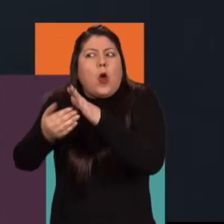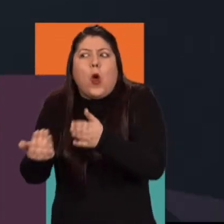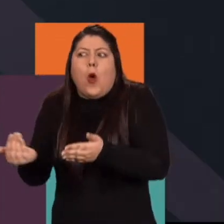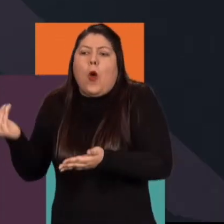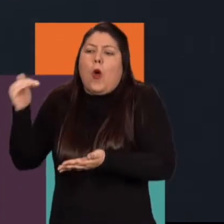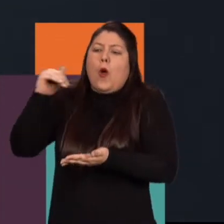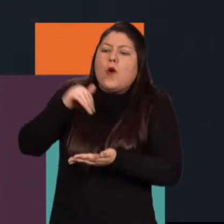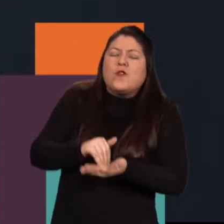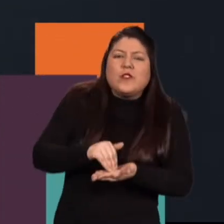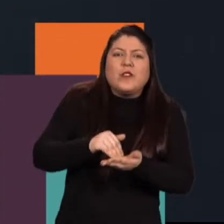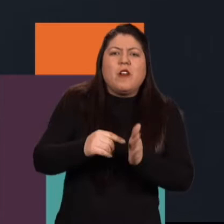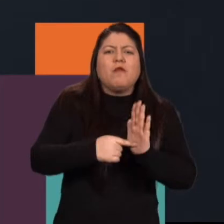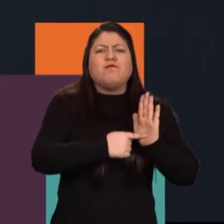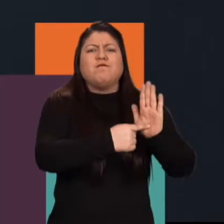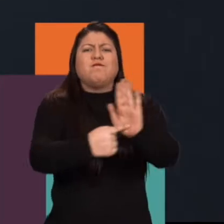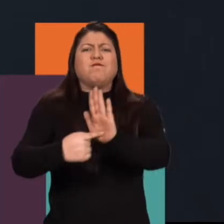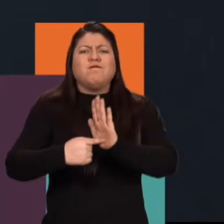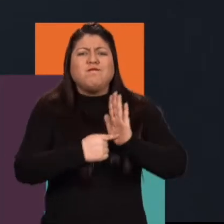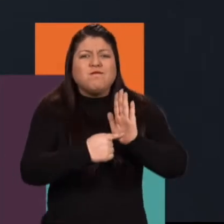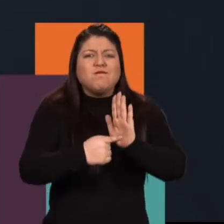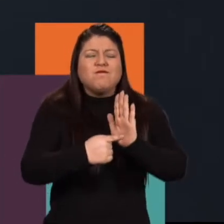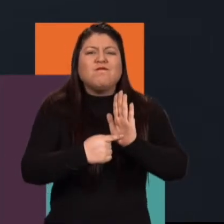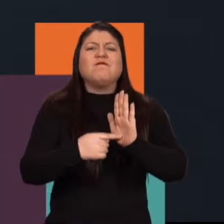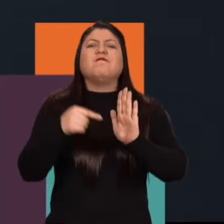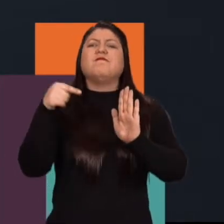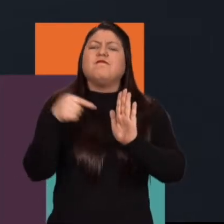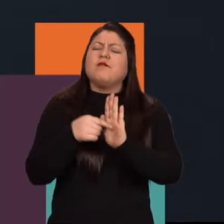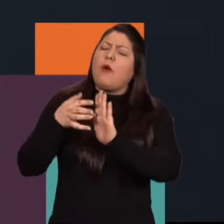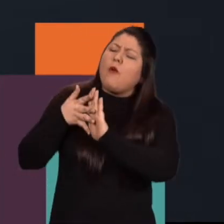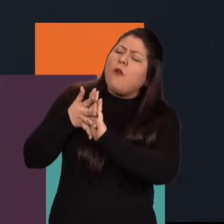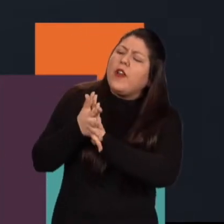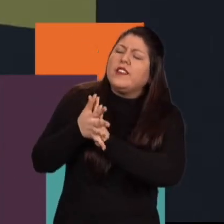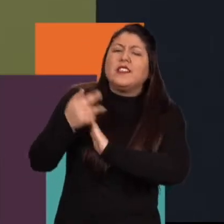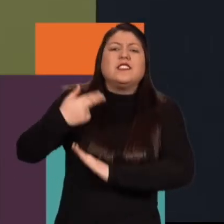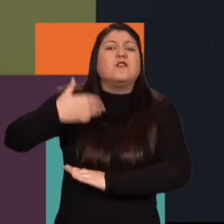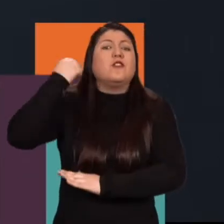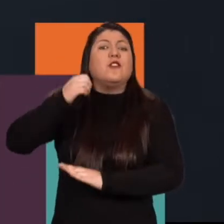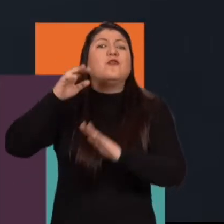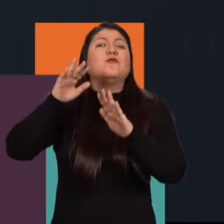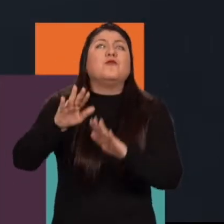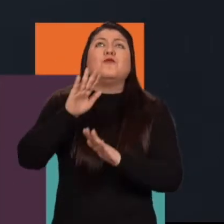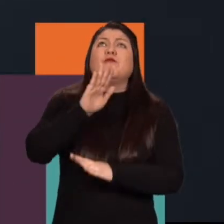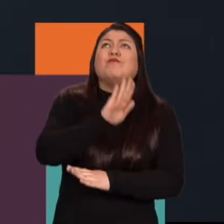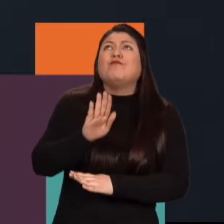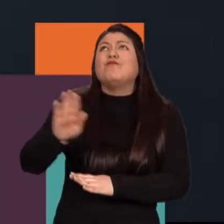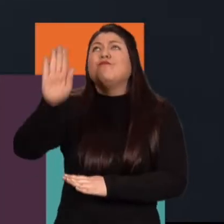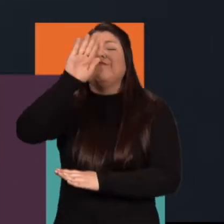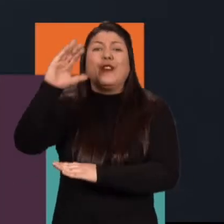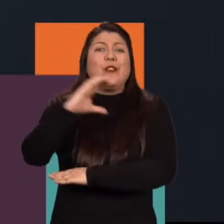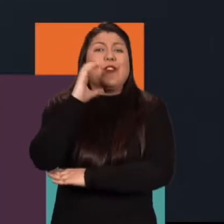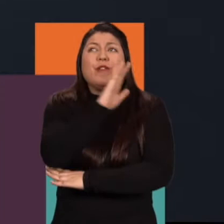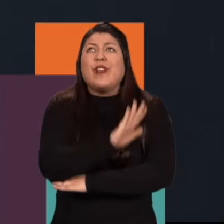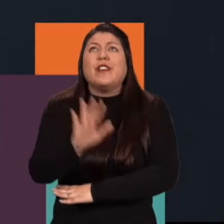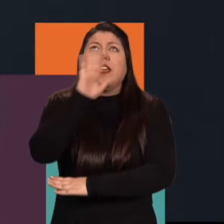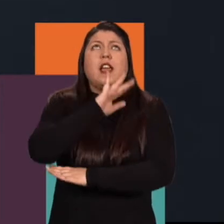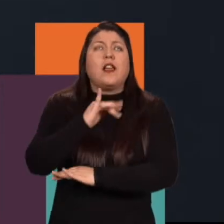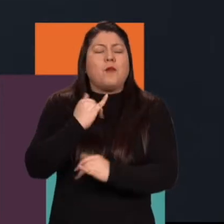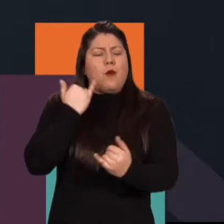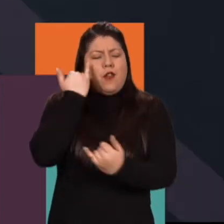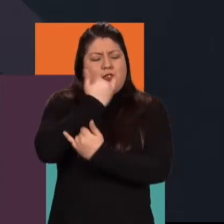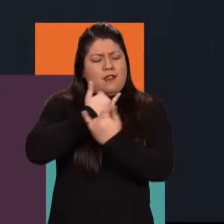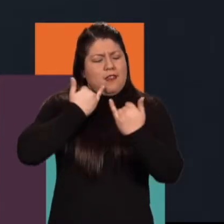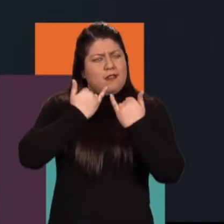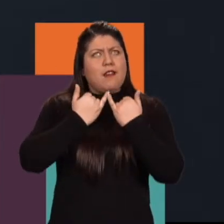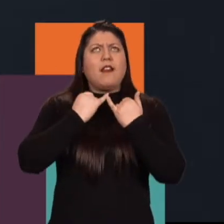vuelva a pisar, ¿cierto?, y contar historias regionales y locales donde nos